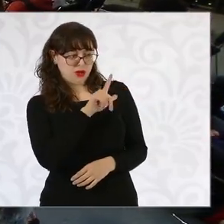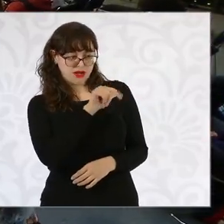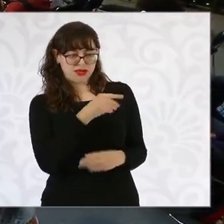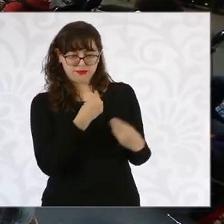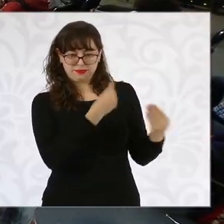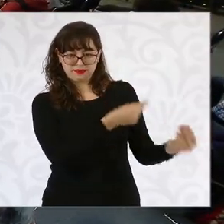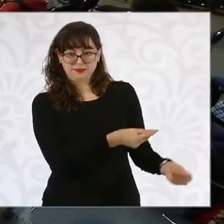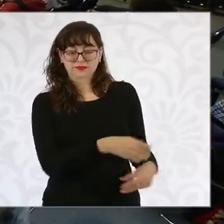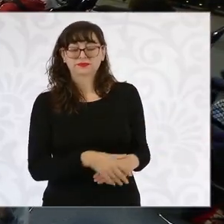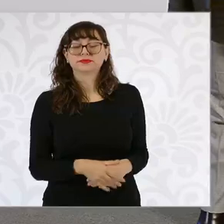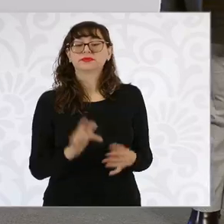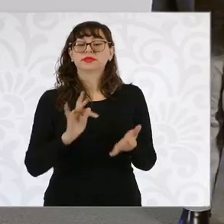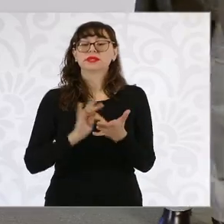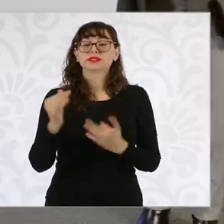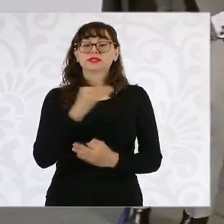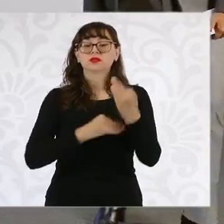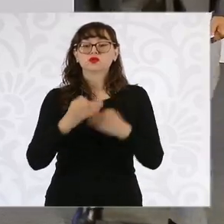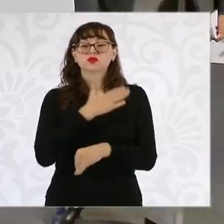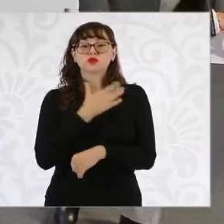Gracias a todos. Buen día.